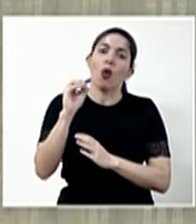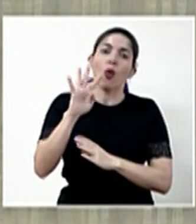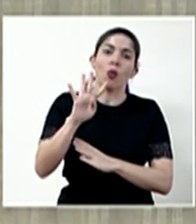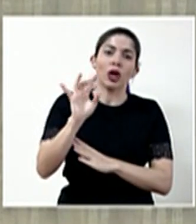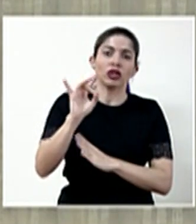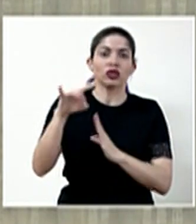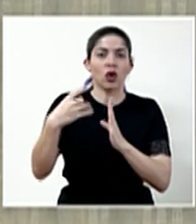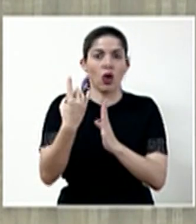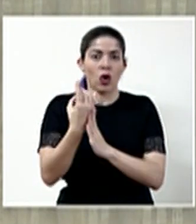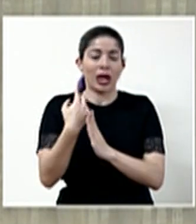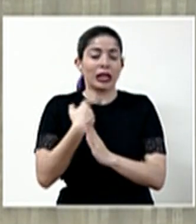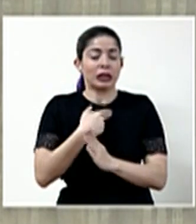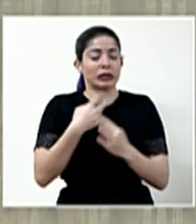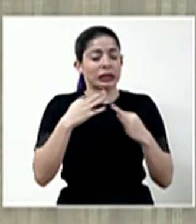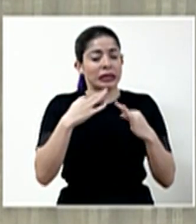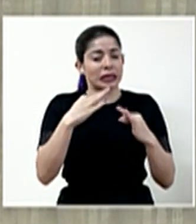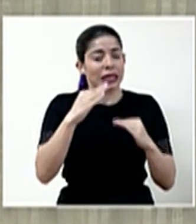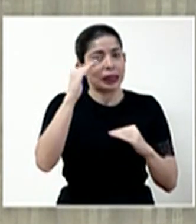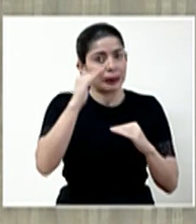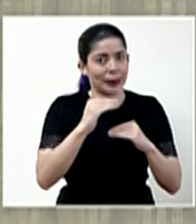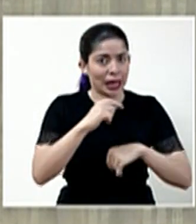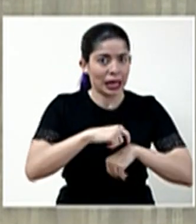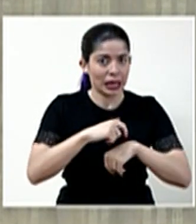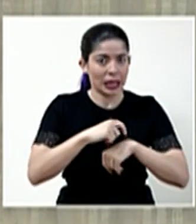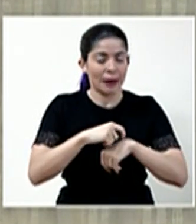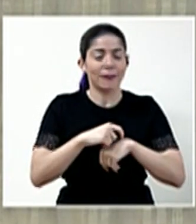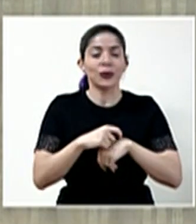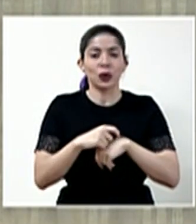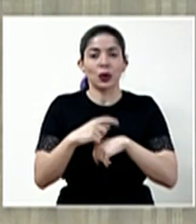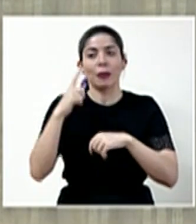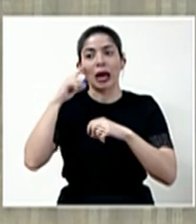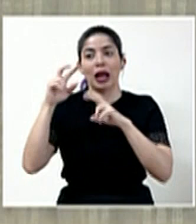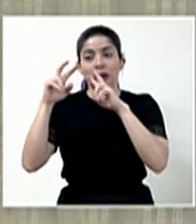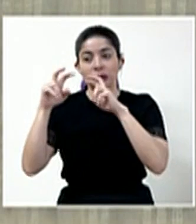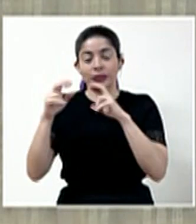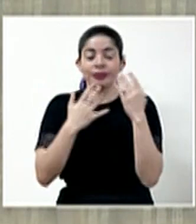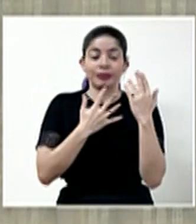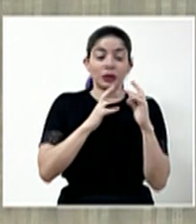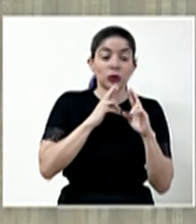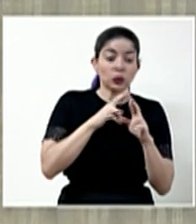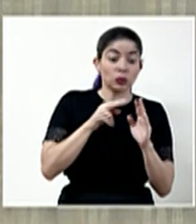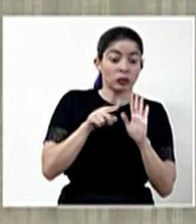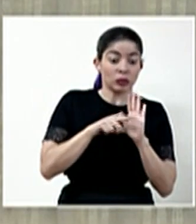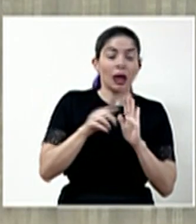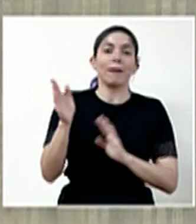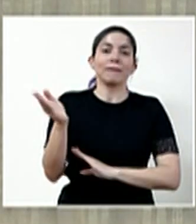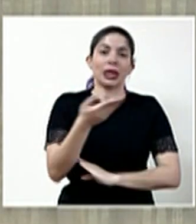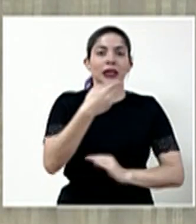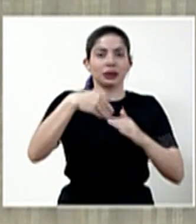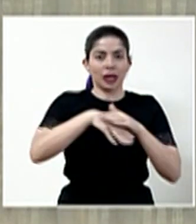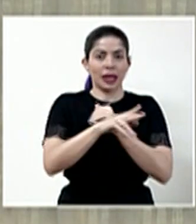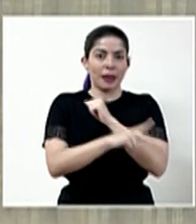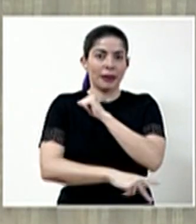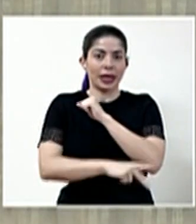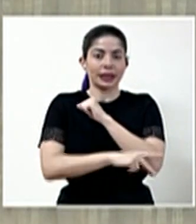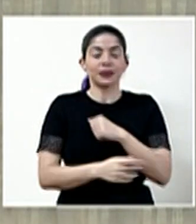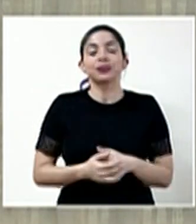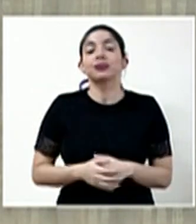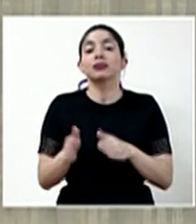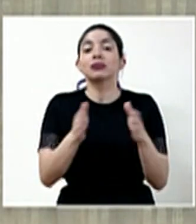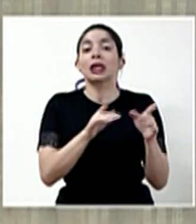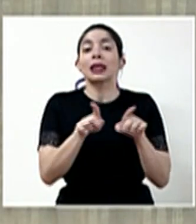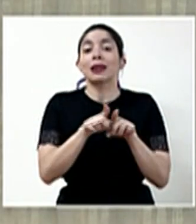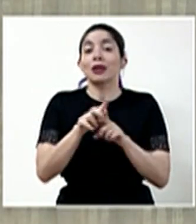y hacemos lo posible para que sea el menor tiempo que logremos. También informo que de las 230